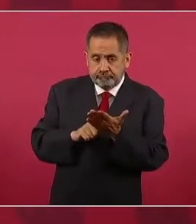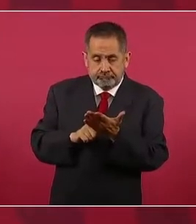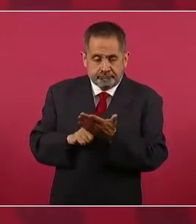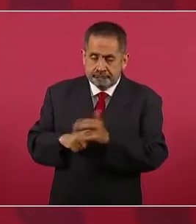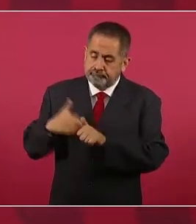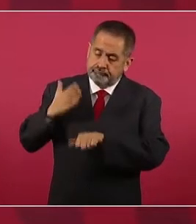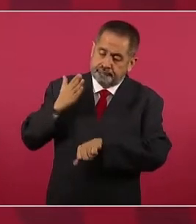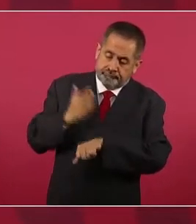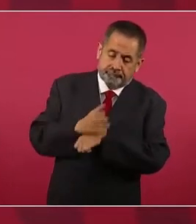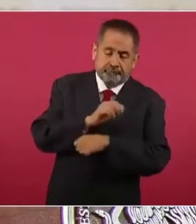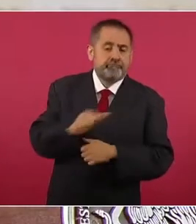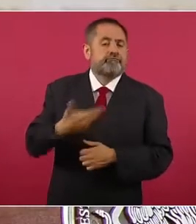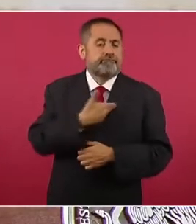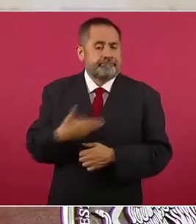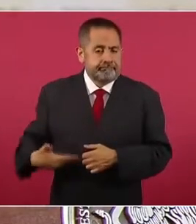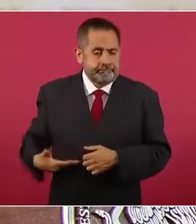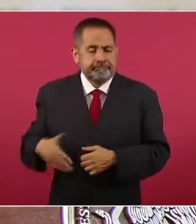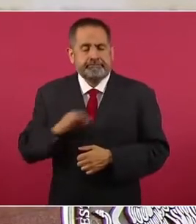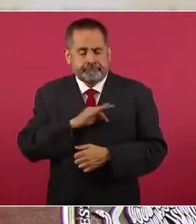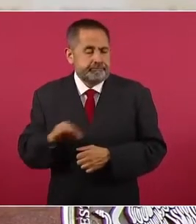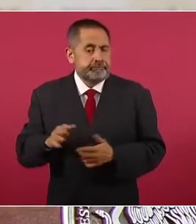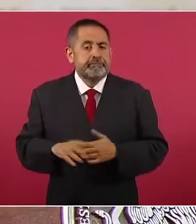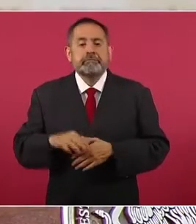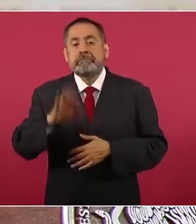a nosotros. Sí,